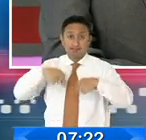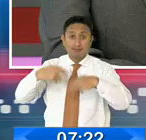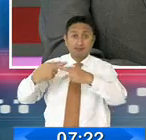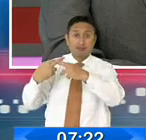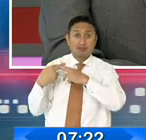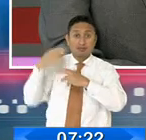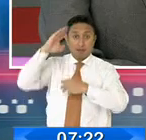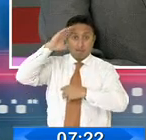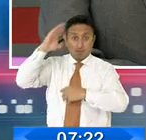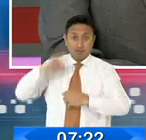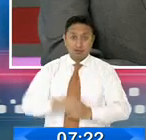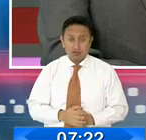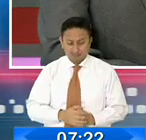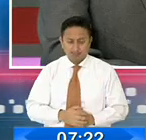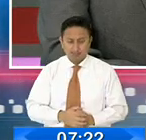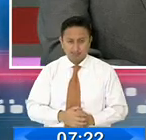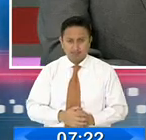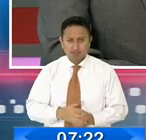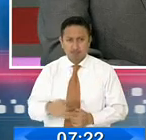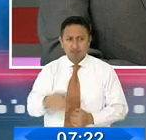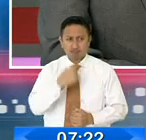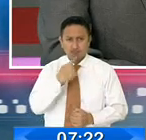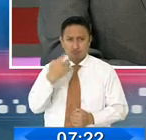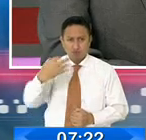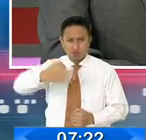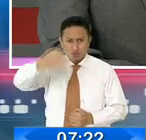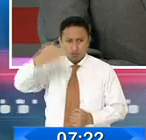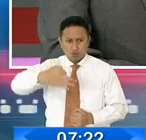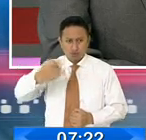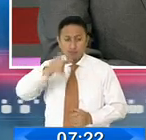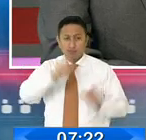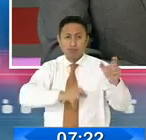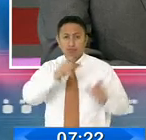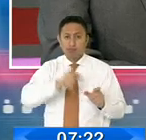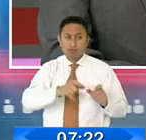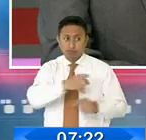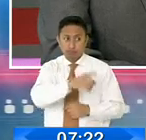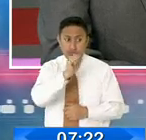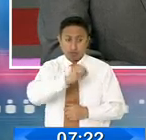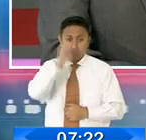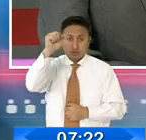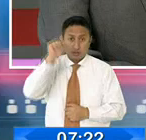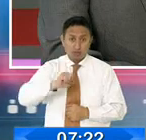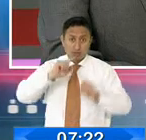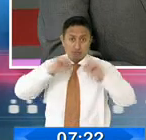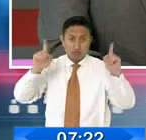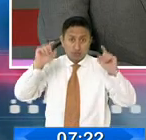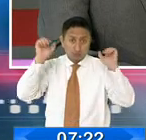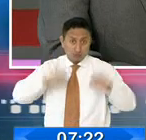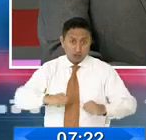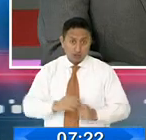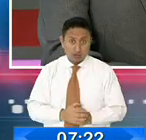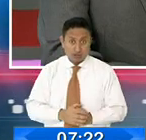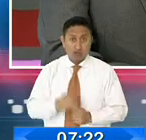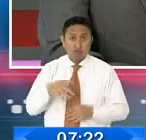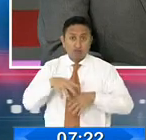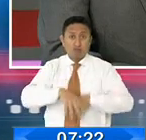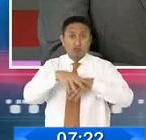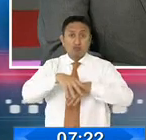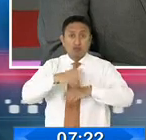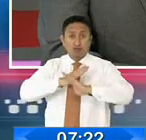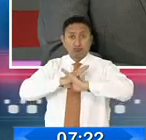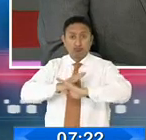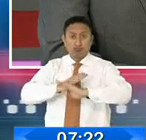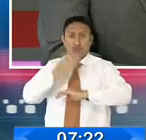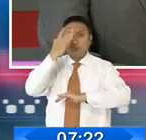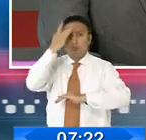policía. Y garantizar que la población se manifieste en su derecho fundamental de la protesta, la resistencia.